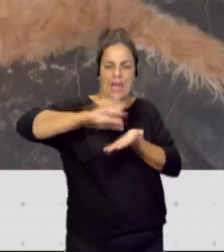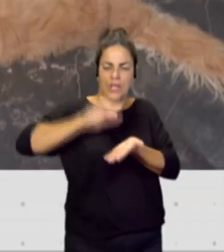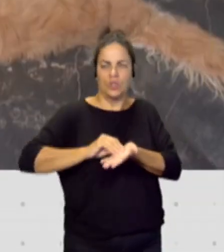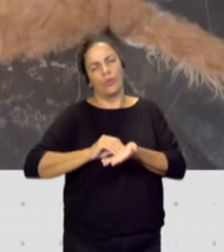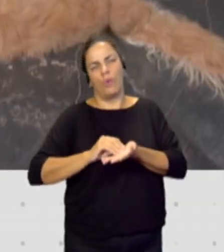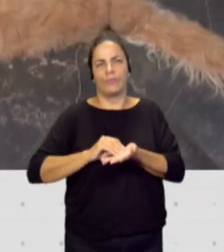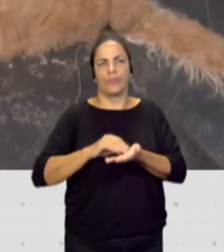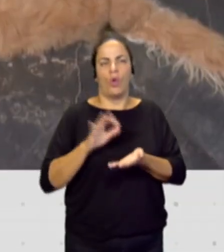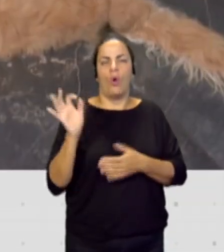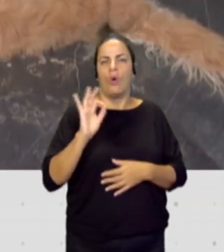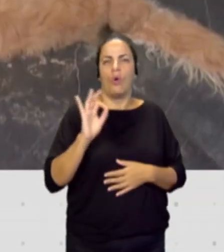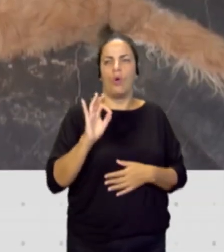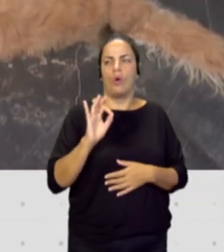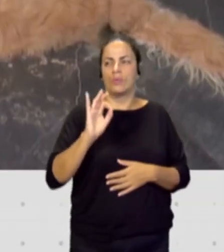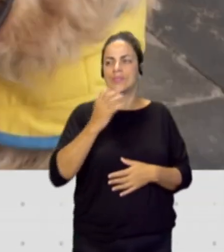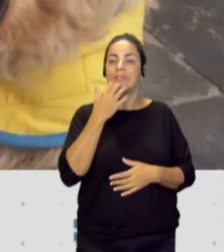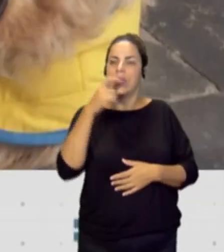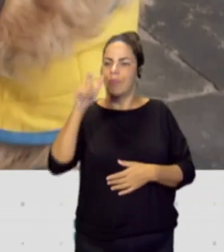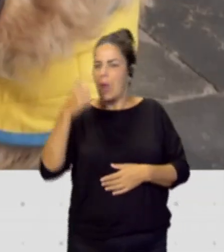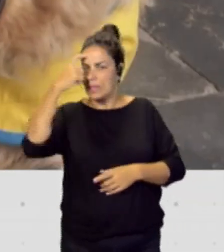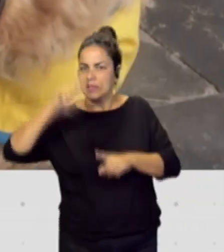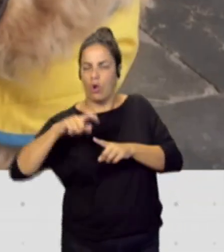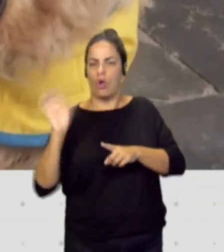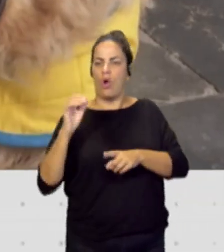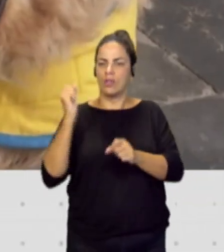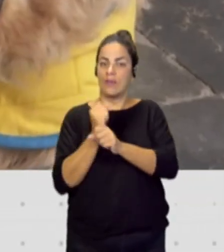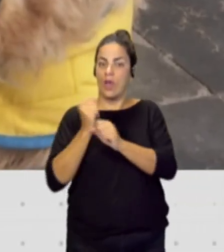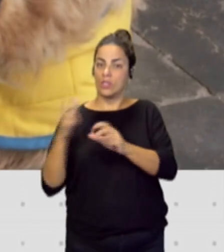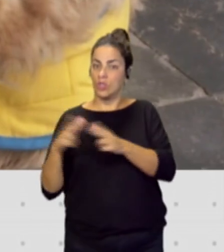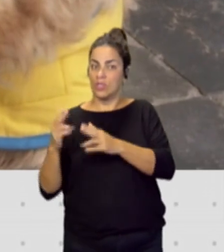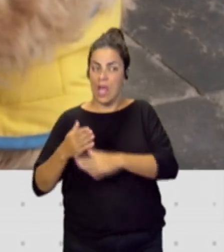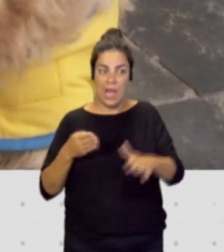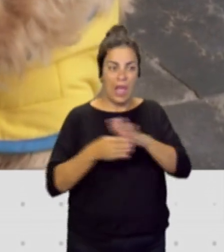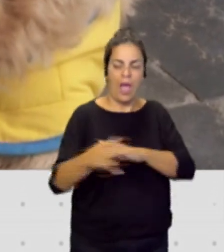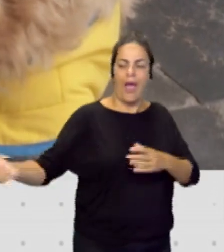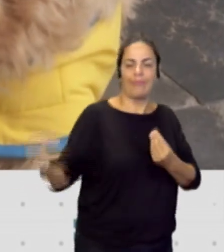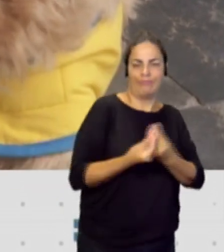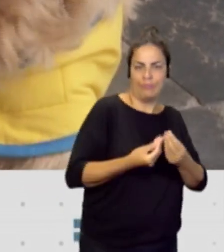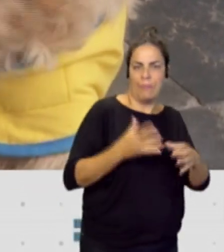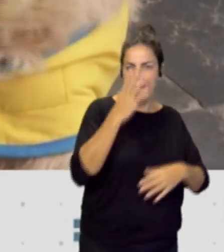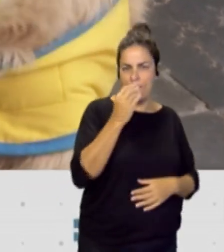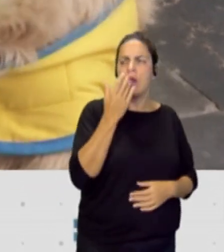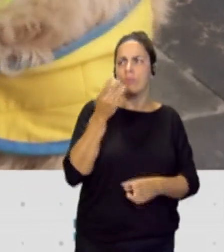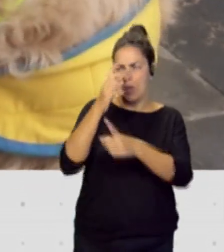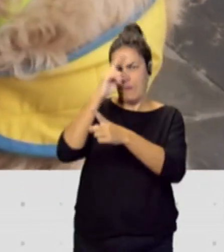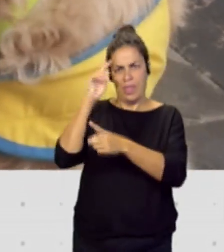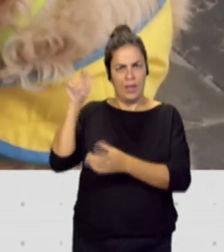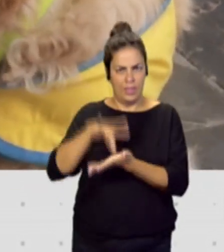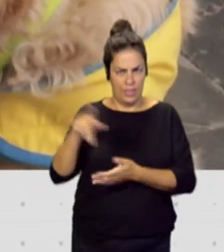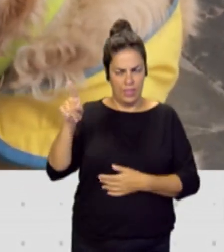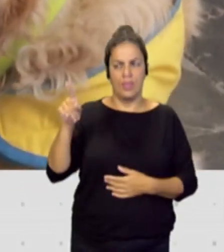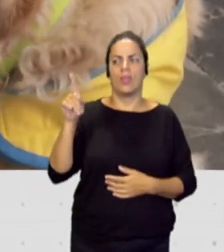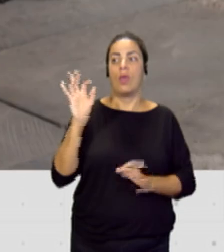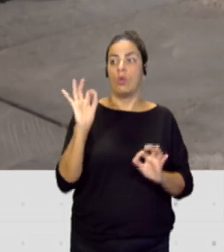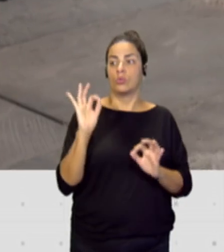intervienen psicólogas, trabajadoras sociales, entonces ahí sí que había la figura de un perro en Madrid, de hecho, y en las